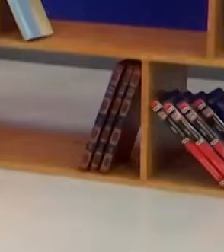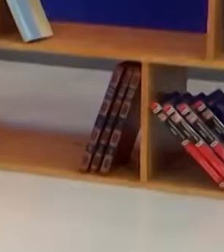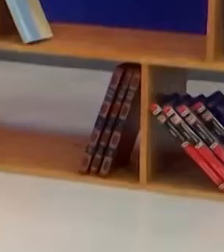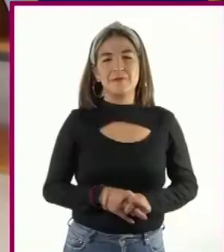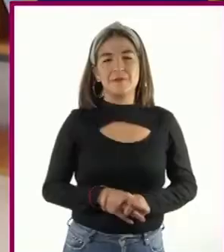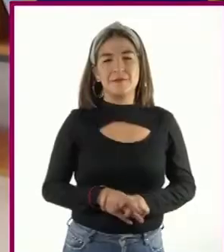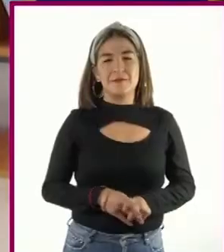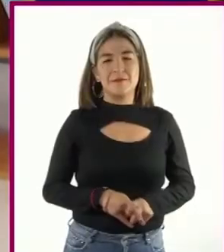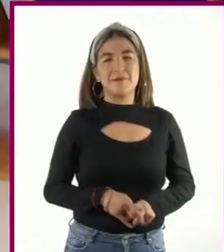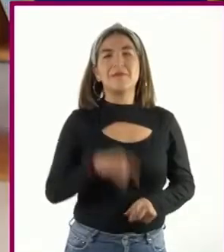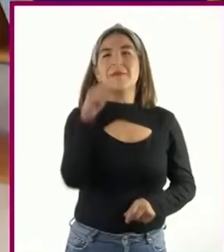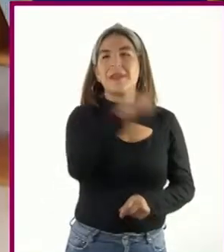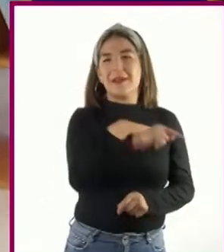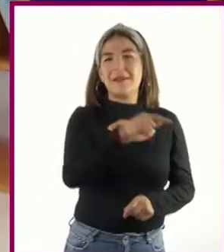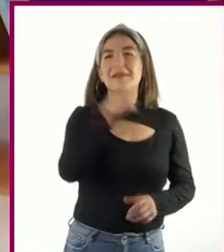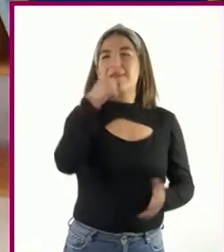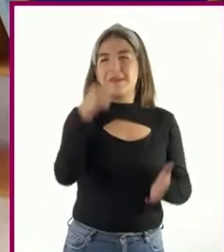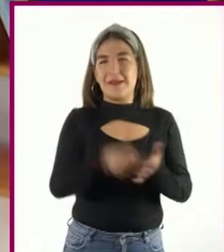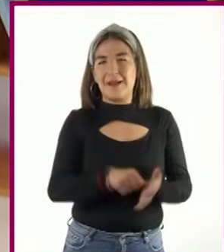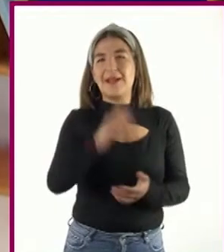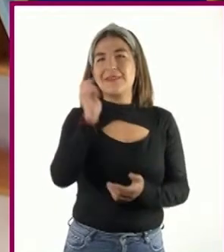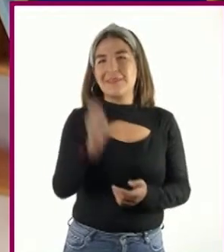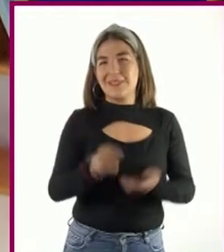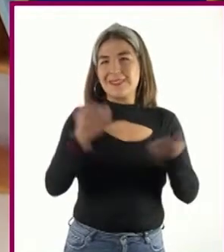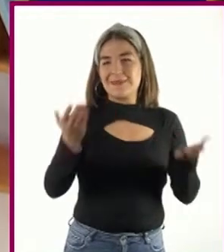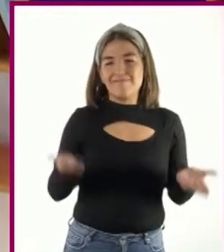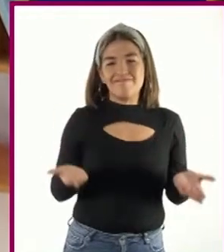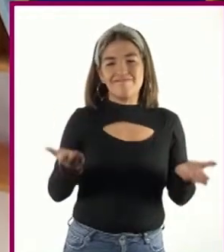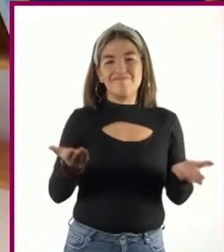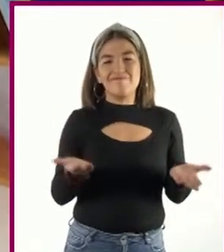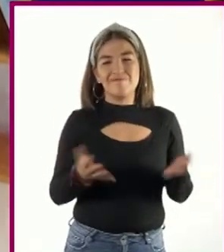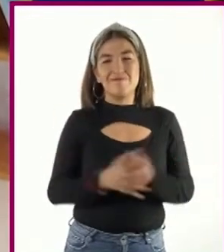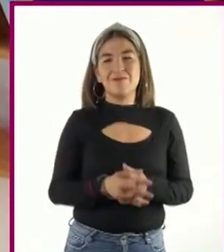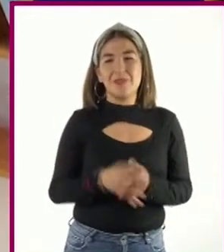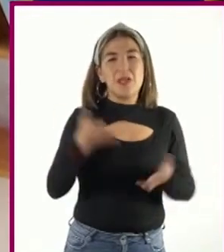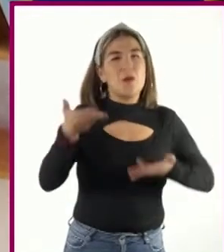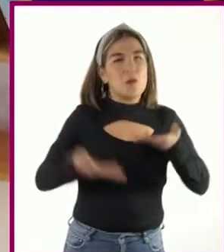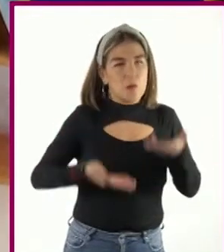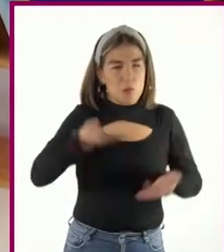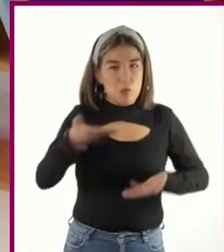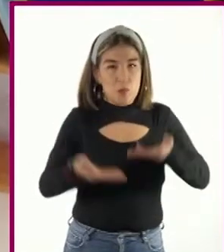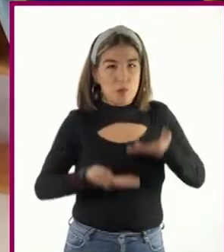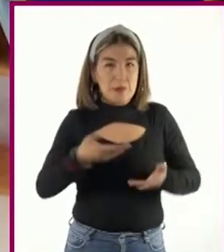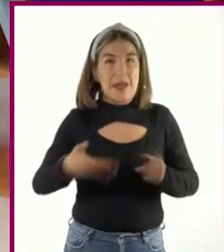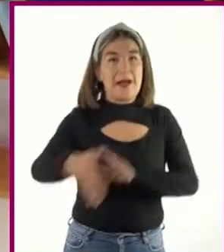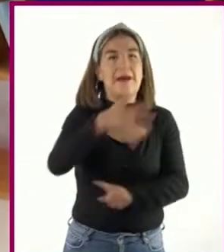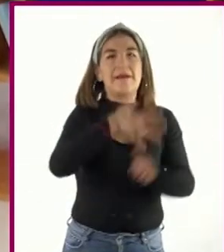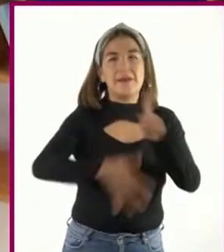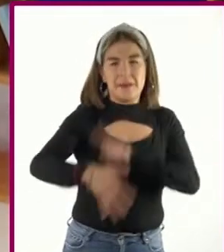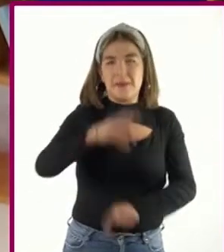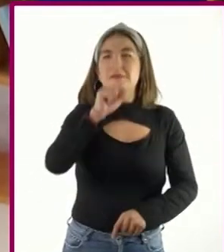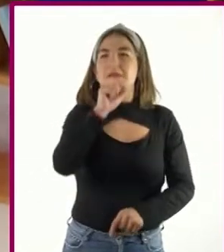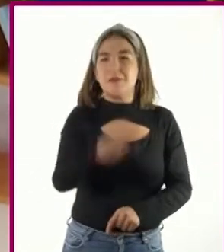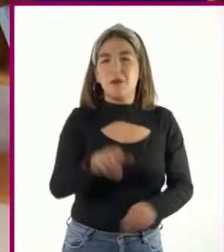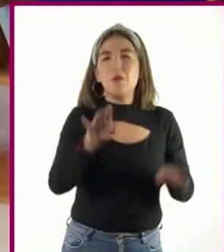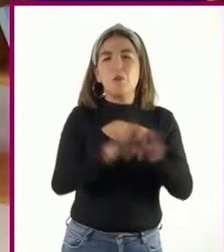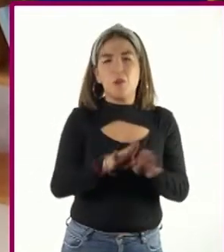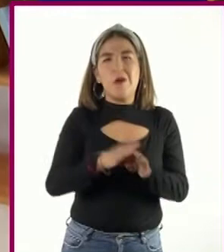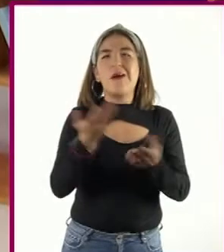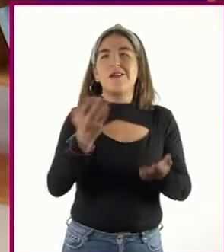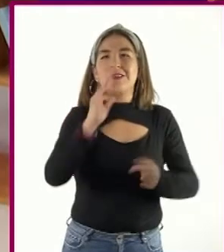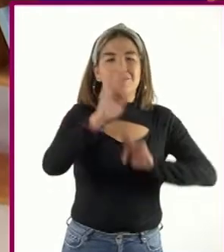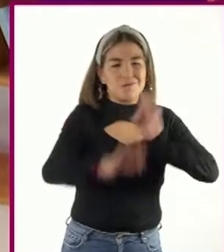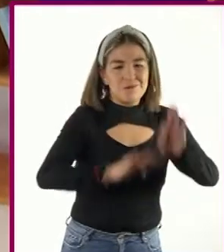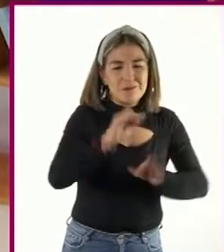Me parece que aunque la carta uno es cordial en su contexto y aunque el trato es amable,